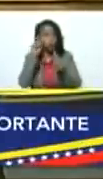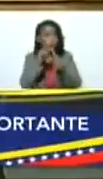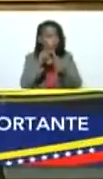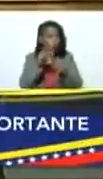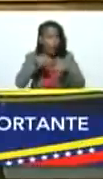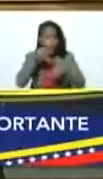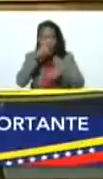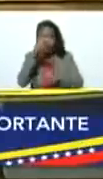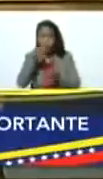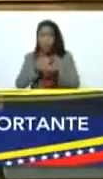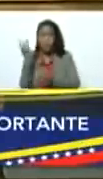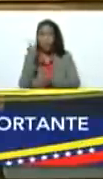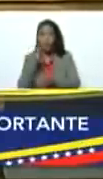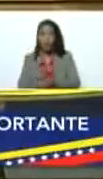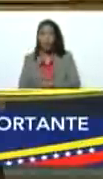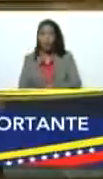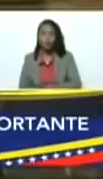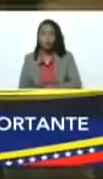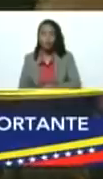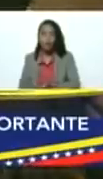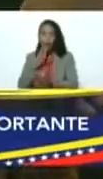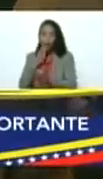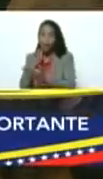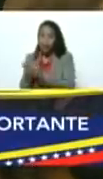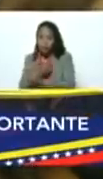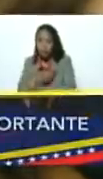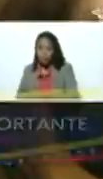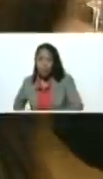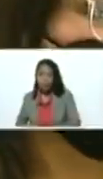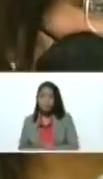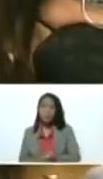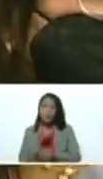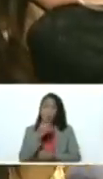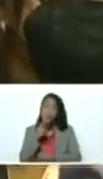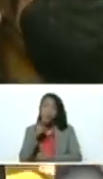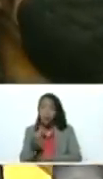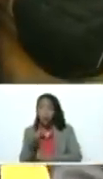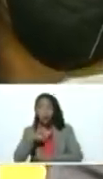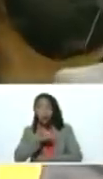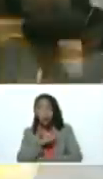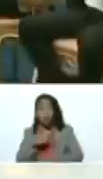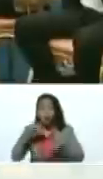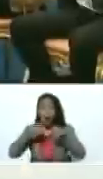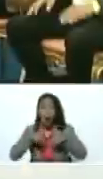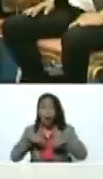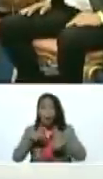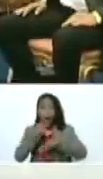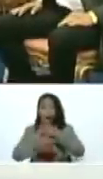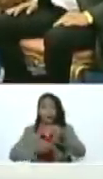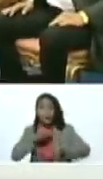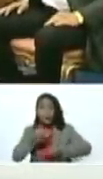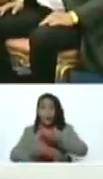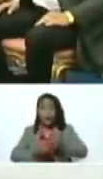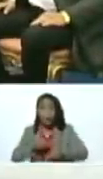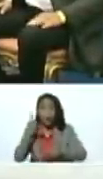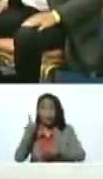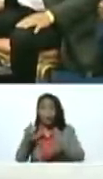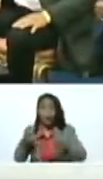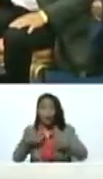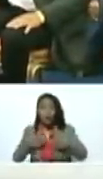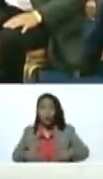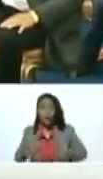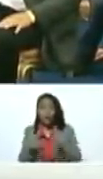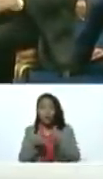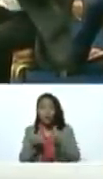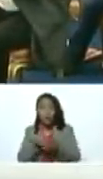2022. Gracias, Presidente. Bueno, como bien lo dijo, hemos estado abordando con este cuerpo del Consejo